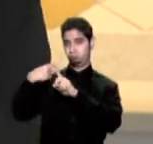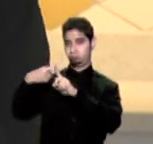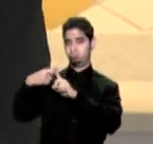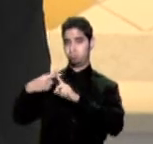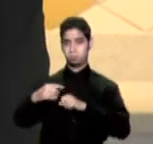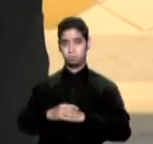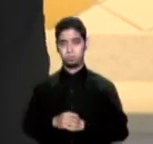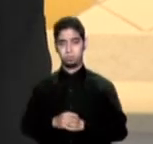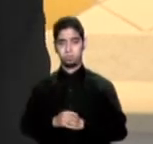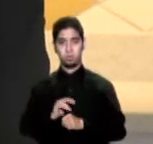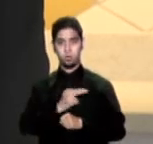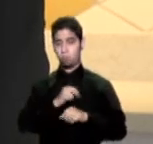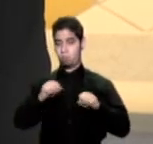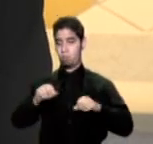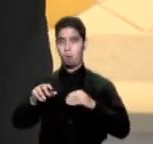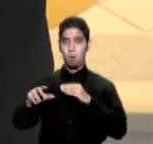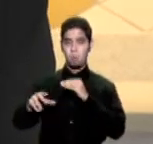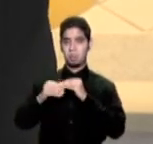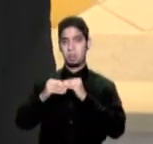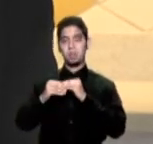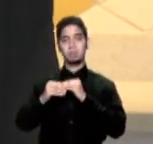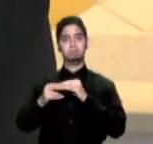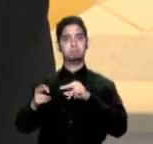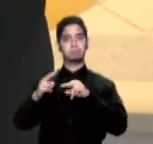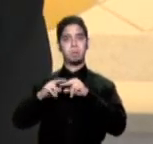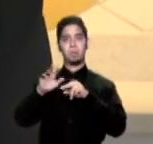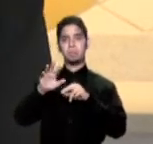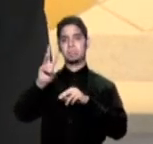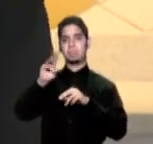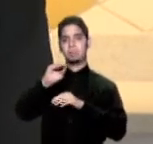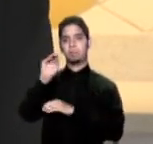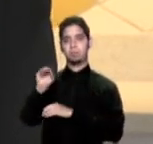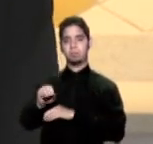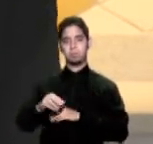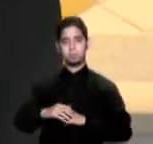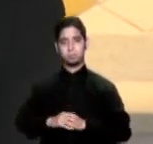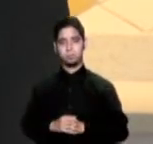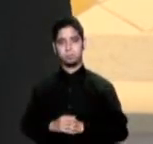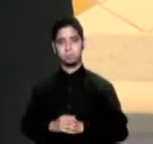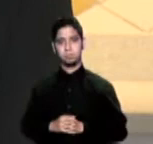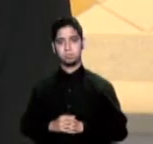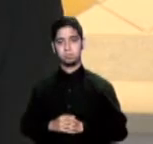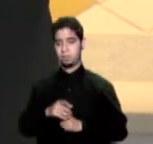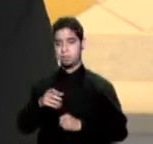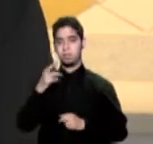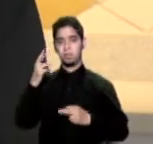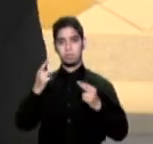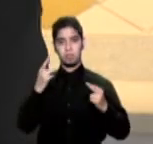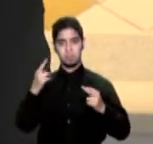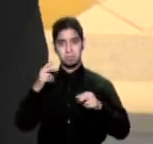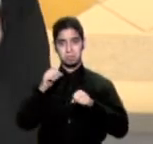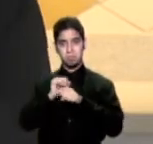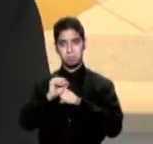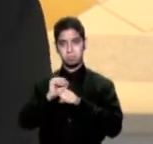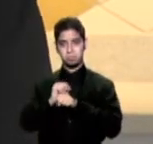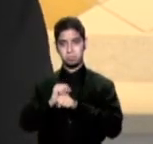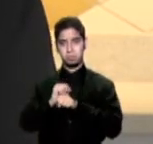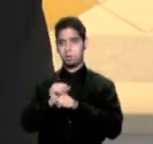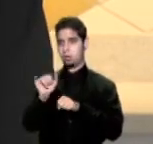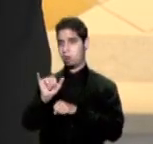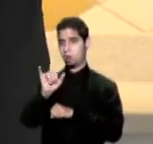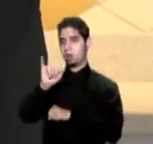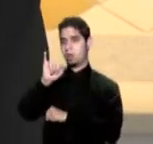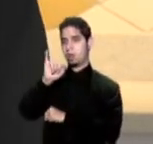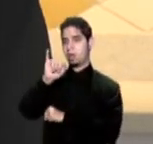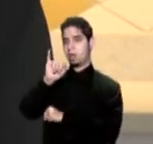6 por ciento en lo que son registros hoteleros a no residentes que es básicamente la razón de existir y a la misma vez el a diar